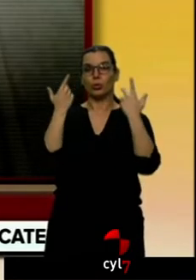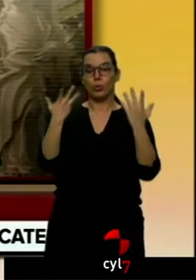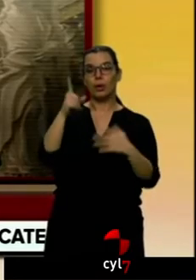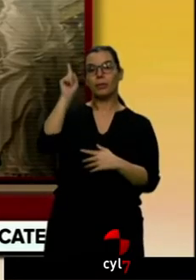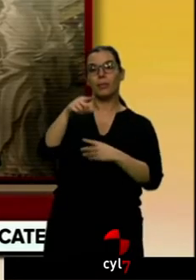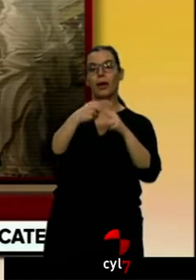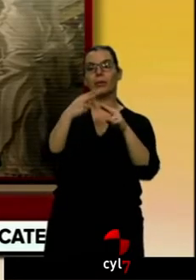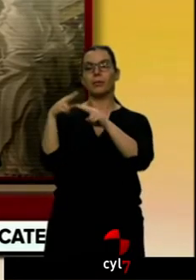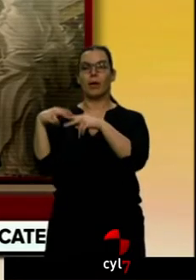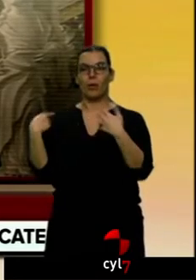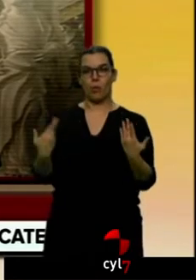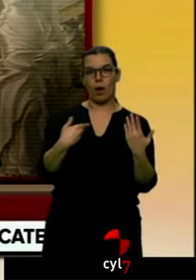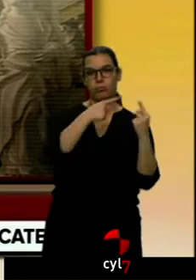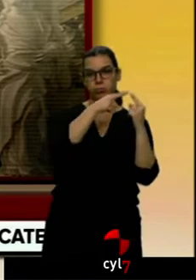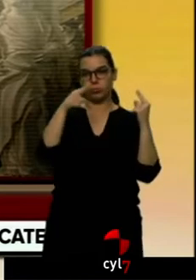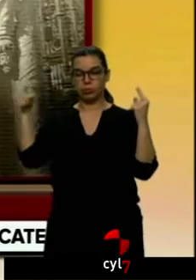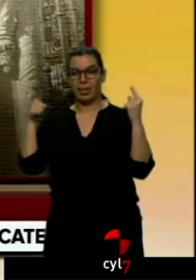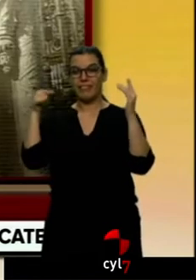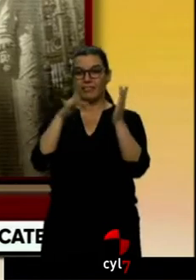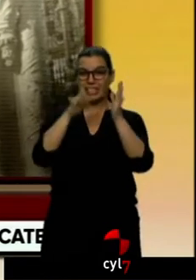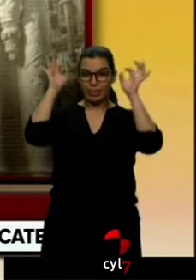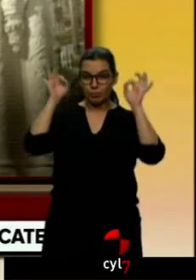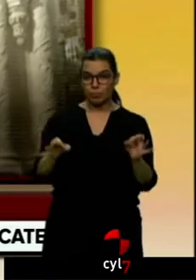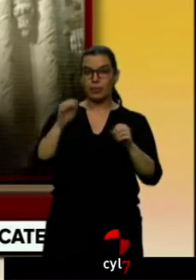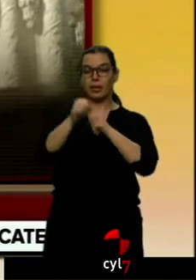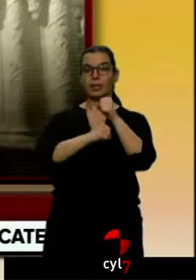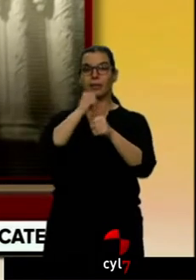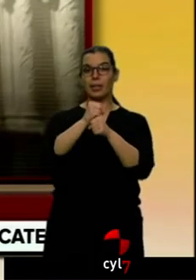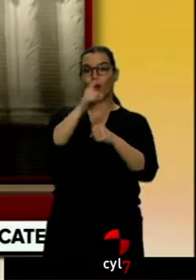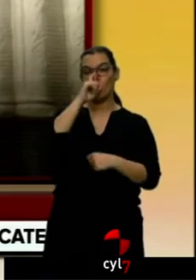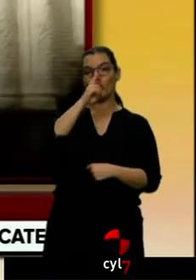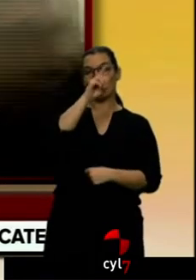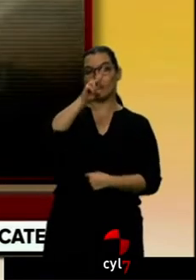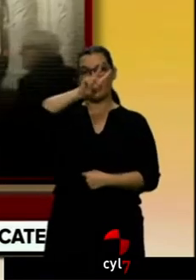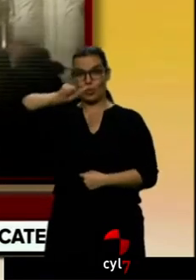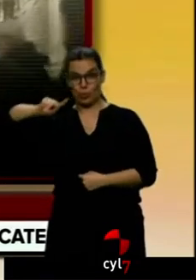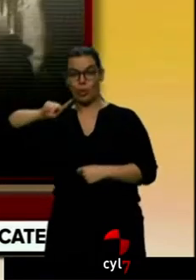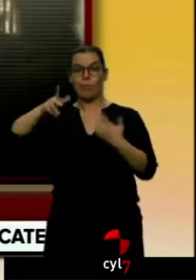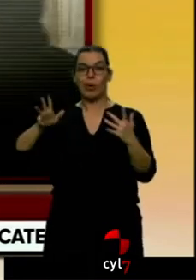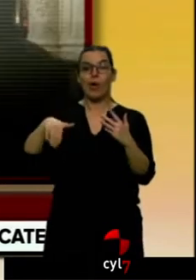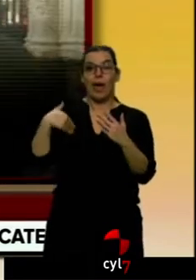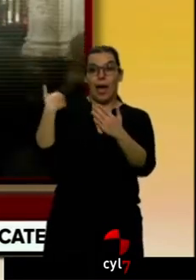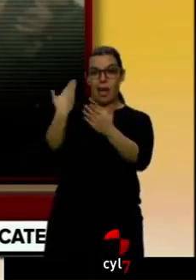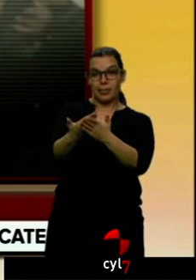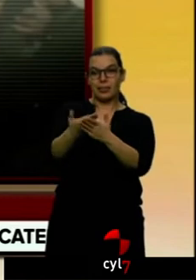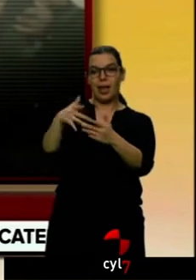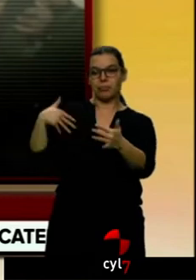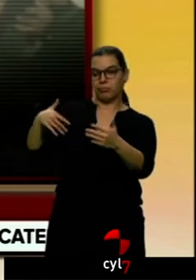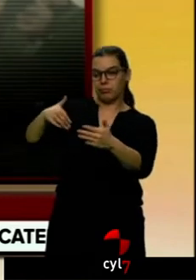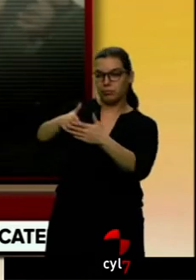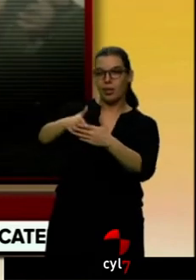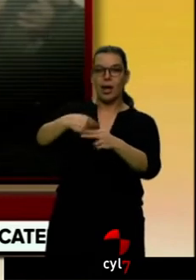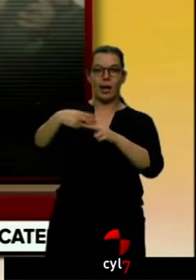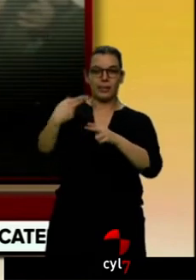2019. Recuerden que la fecha exacta del aniversario es en 2021, pero hasta entonces se están impulsando distintas actividades.